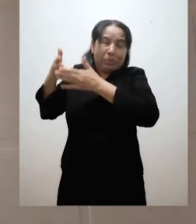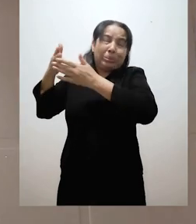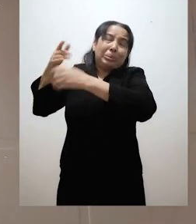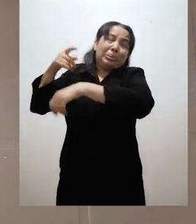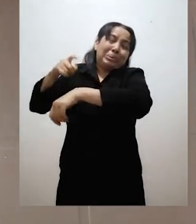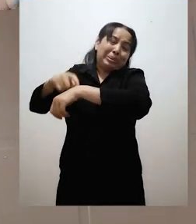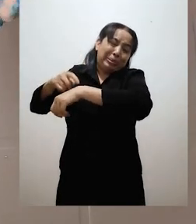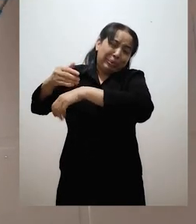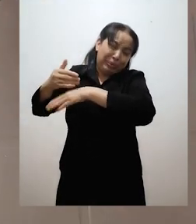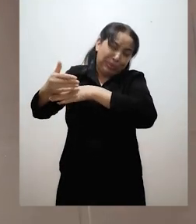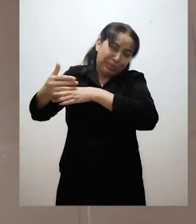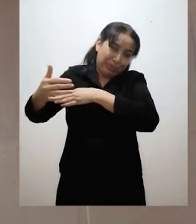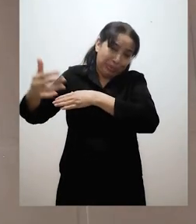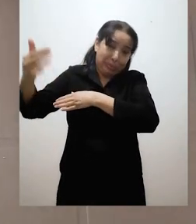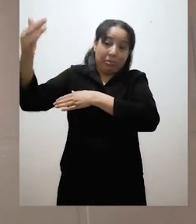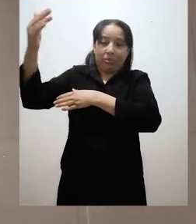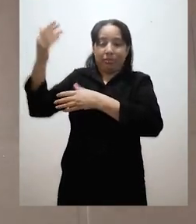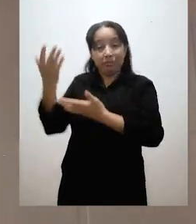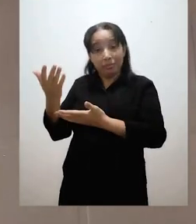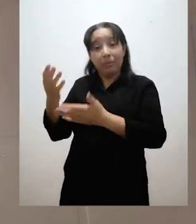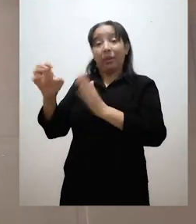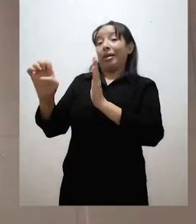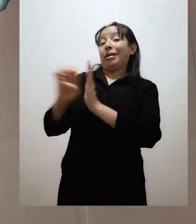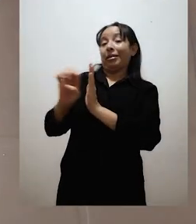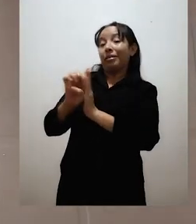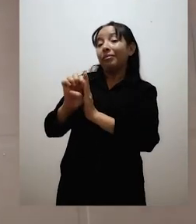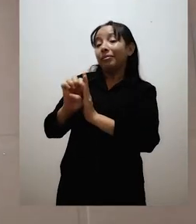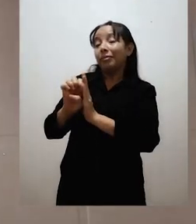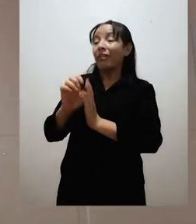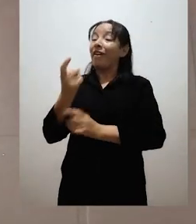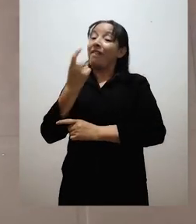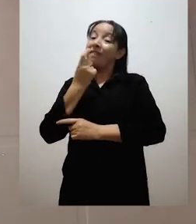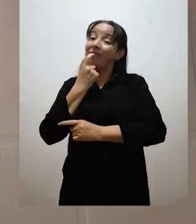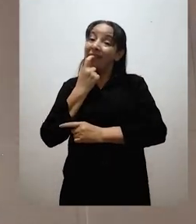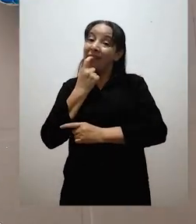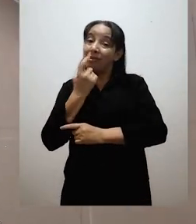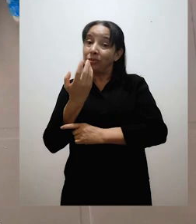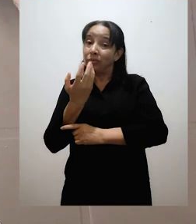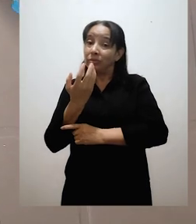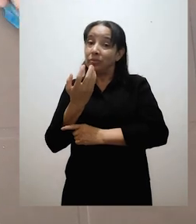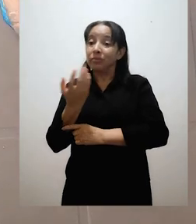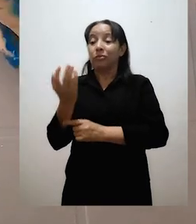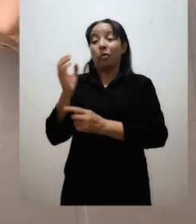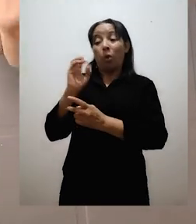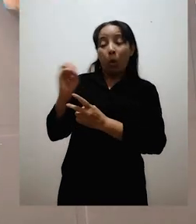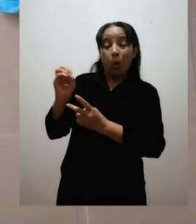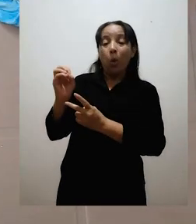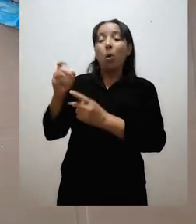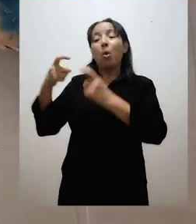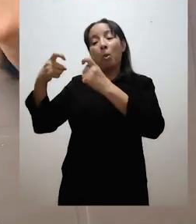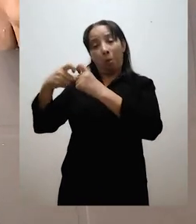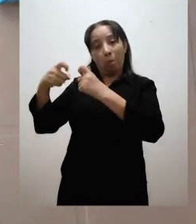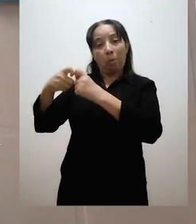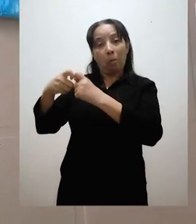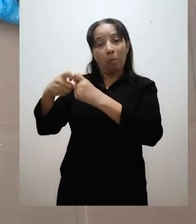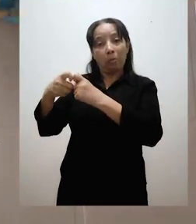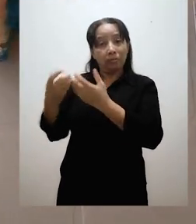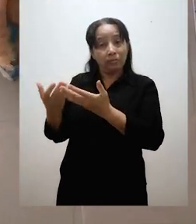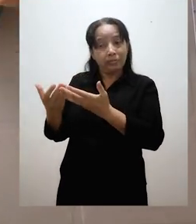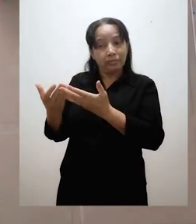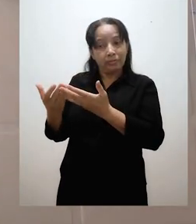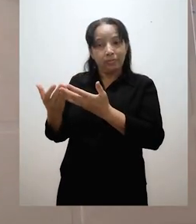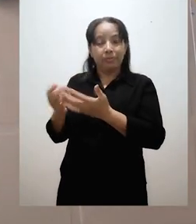de ello, tenemos los libros o las baterías. Y lo podemos poner en nuestra mesa también.